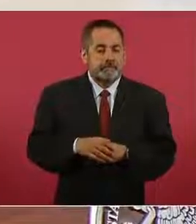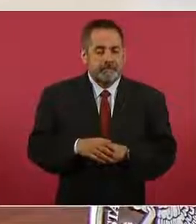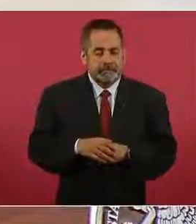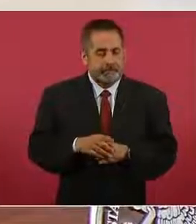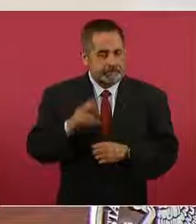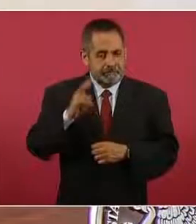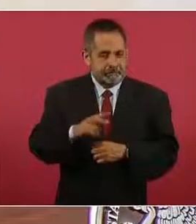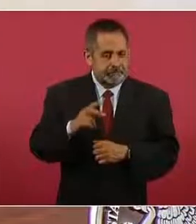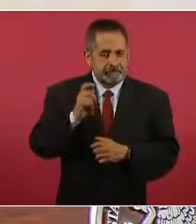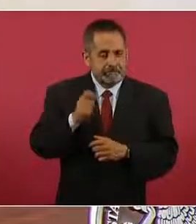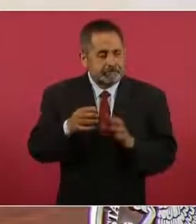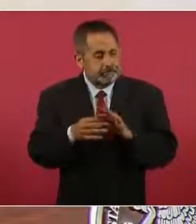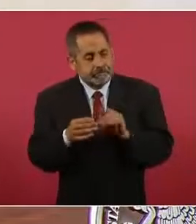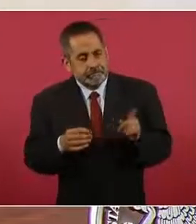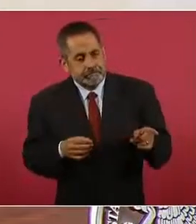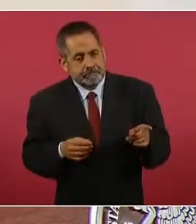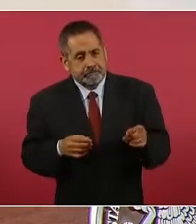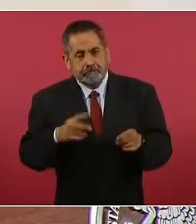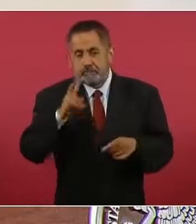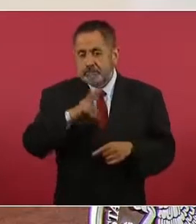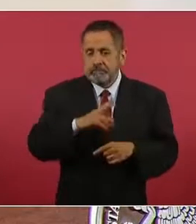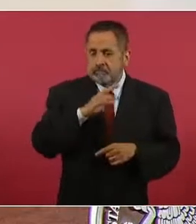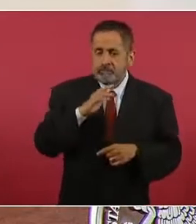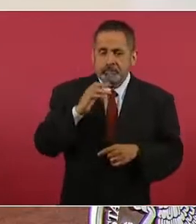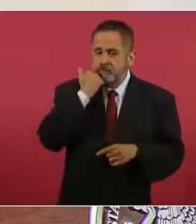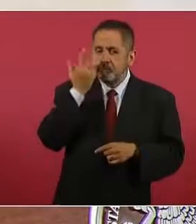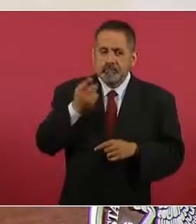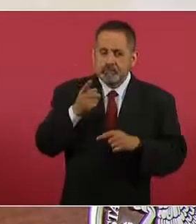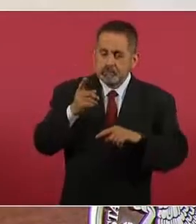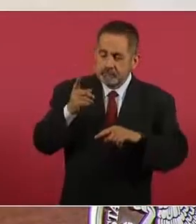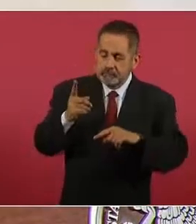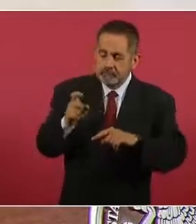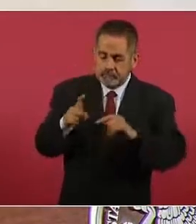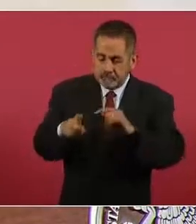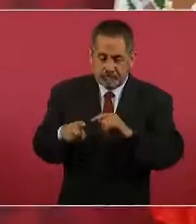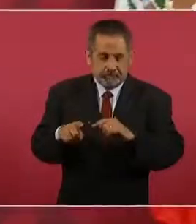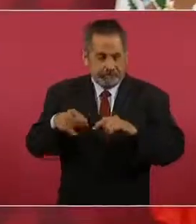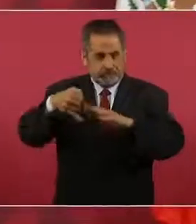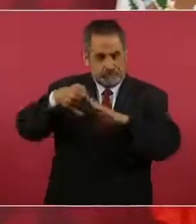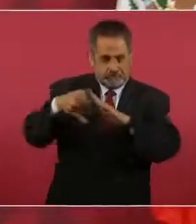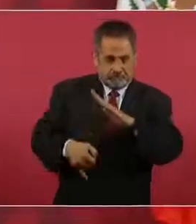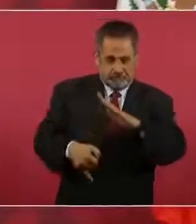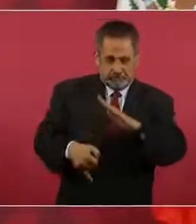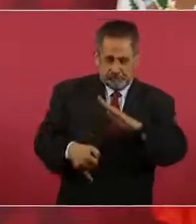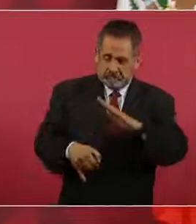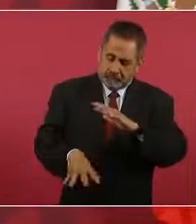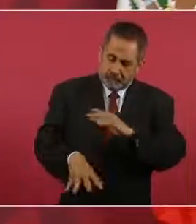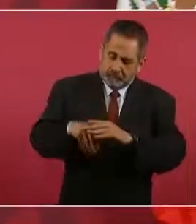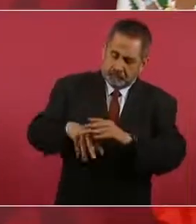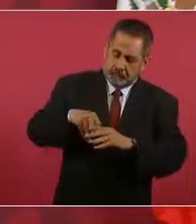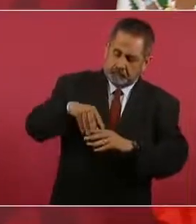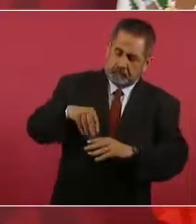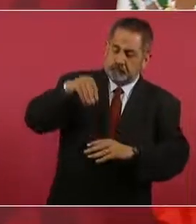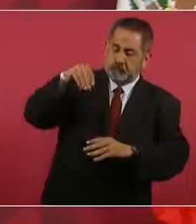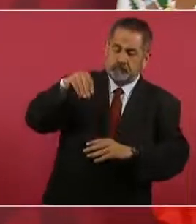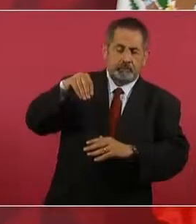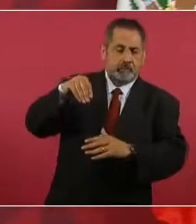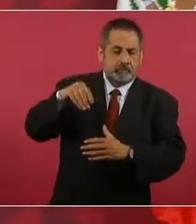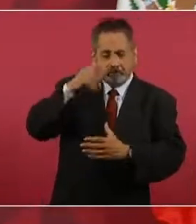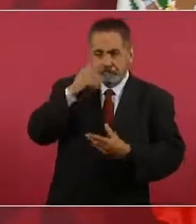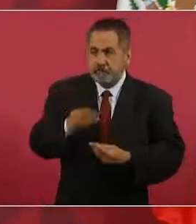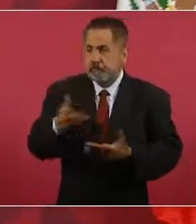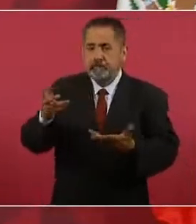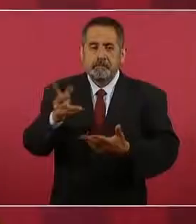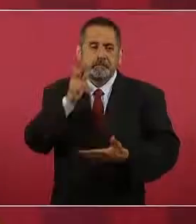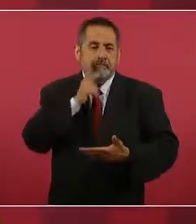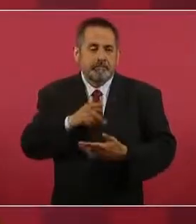sacar el petróleo de aguas profundas, porque supuestamente el tesoro estaba en aguas profundas.